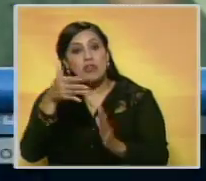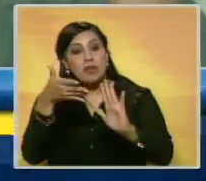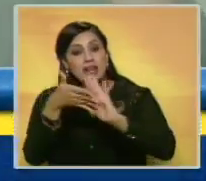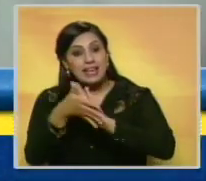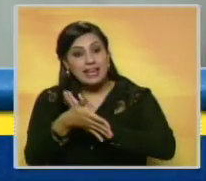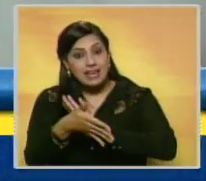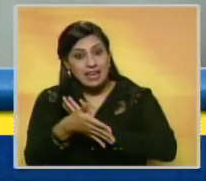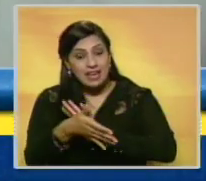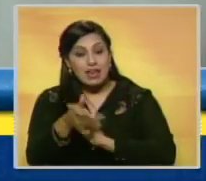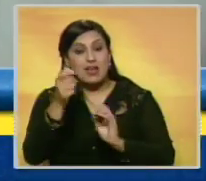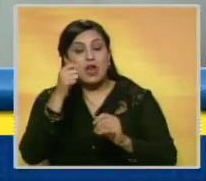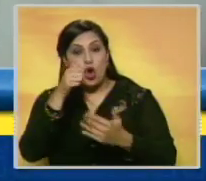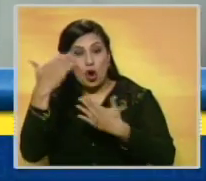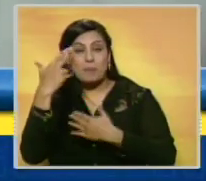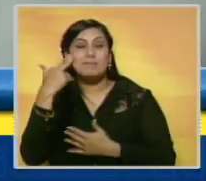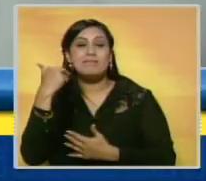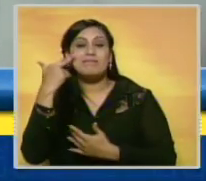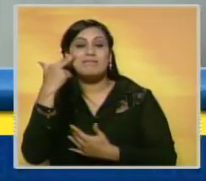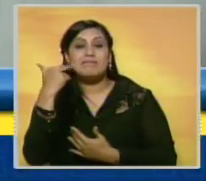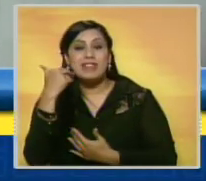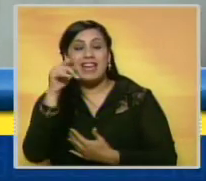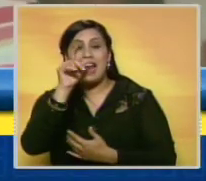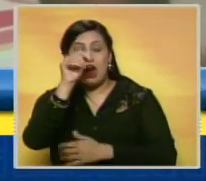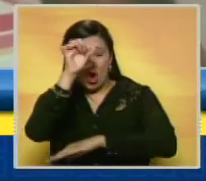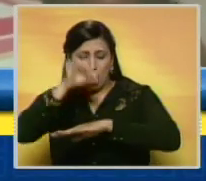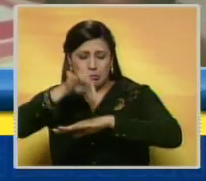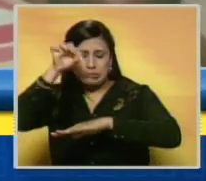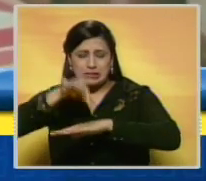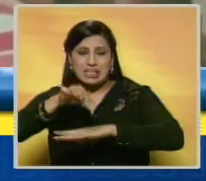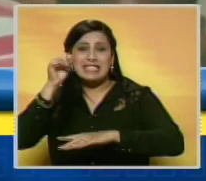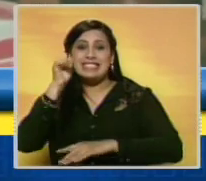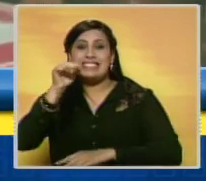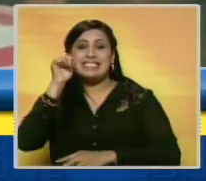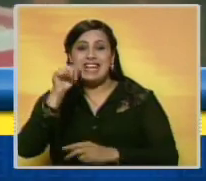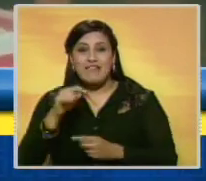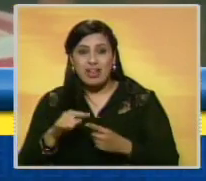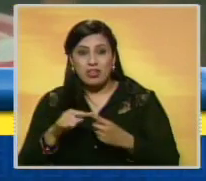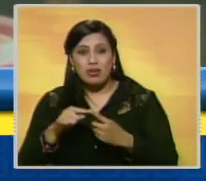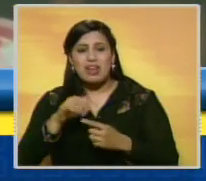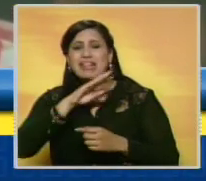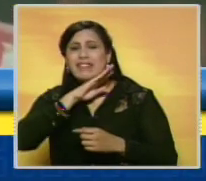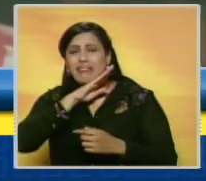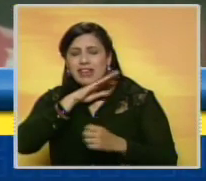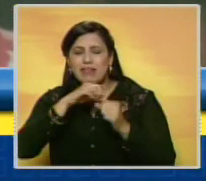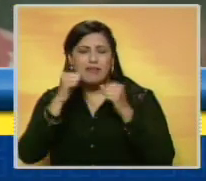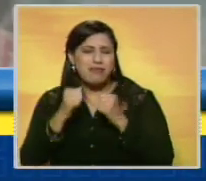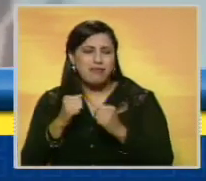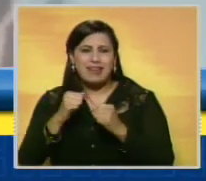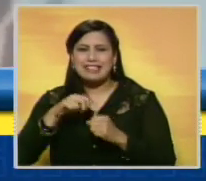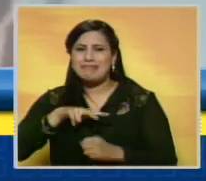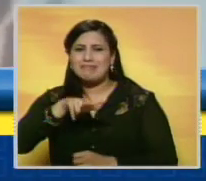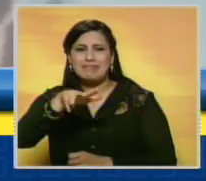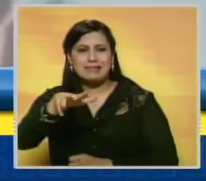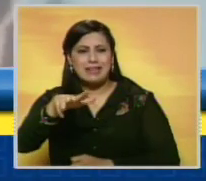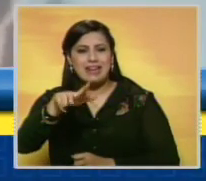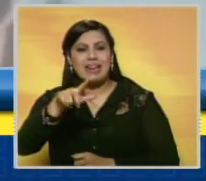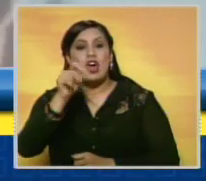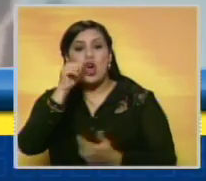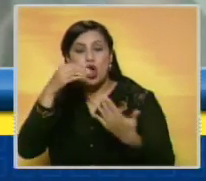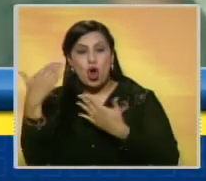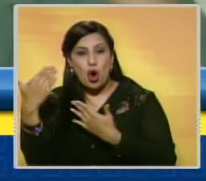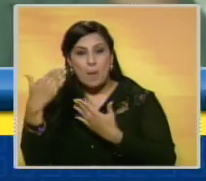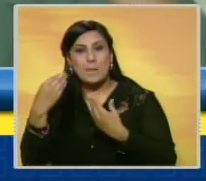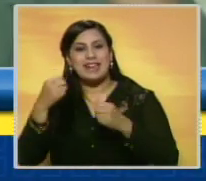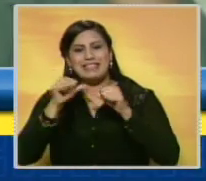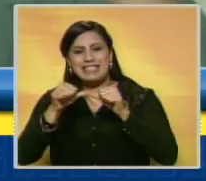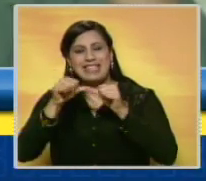Nebraska informó que Martín Salia fue hospitalizado el sábado y enfrentaba síntomas muy avanzados de la enfermedad. El hombre era